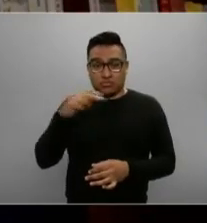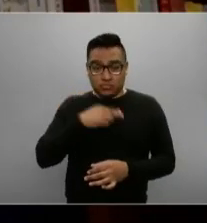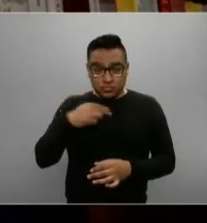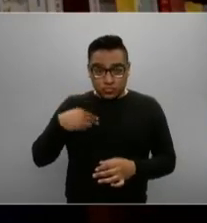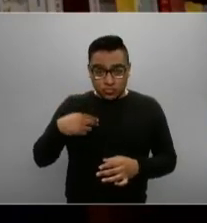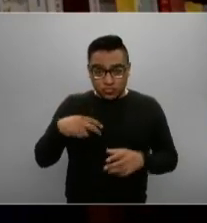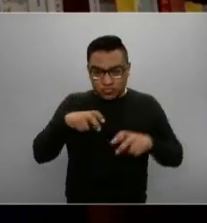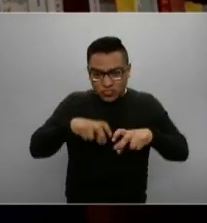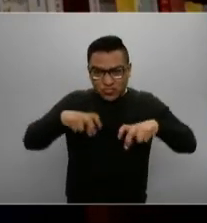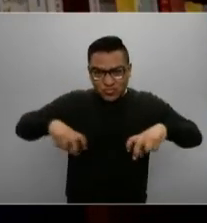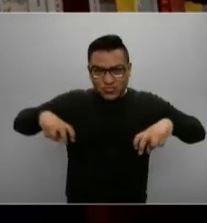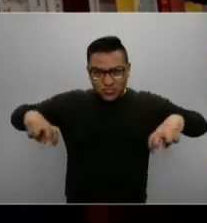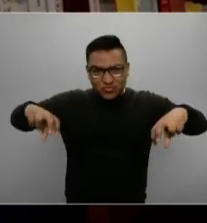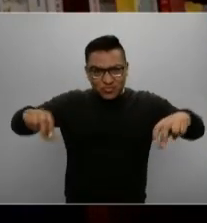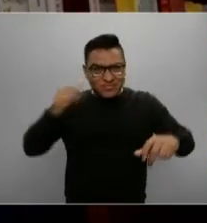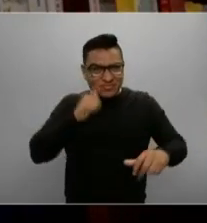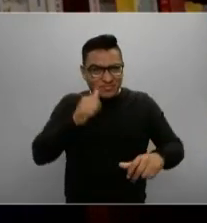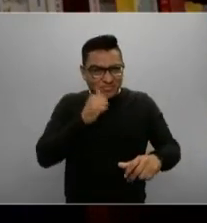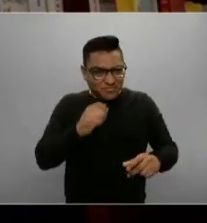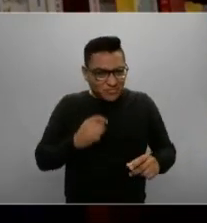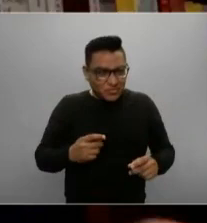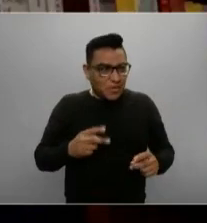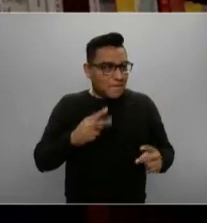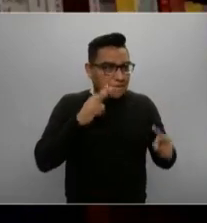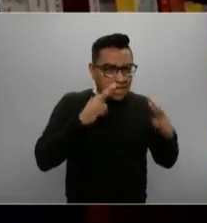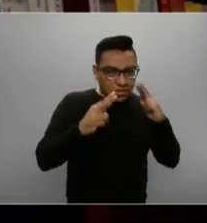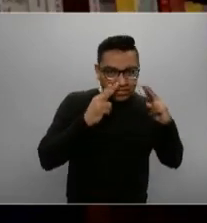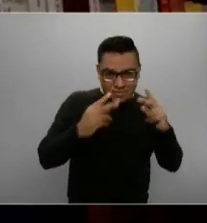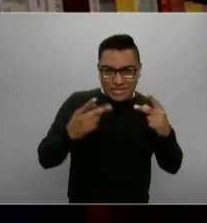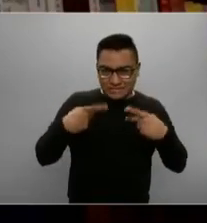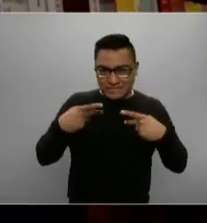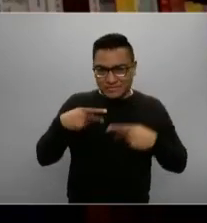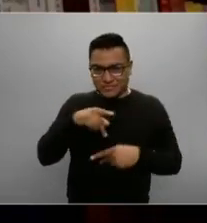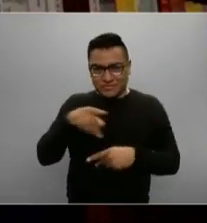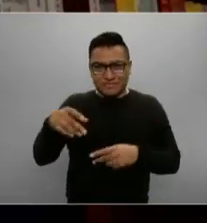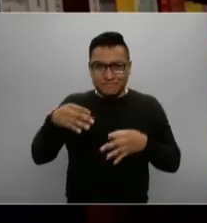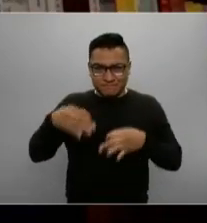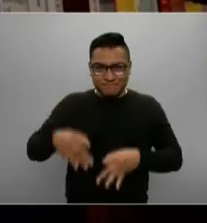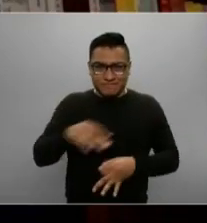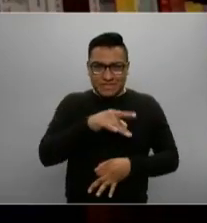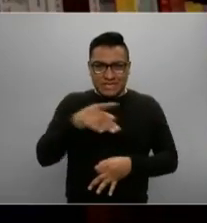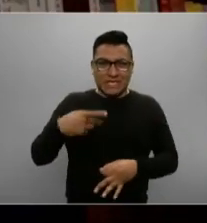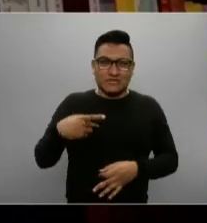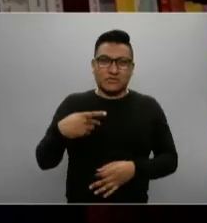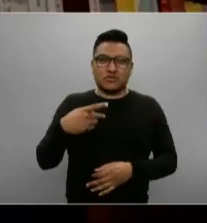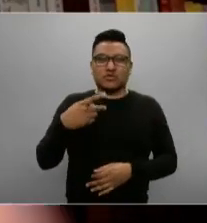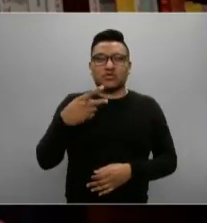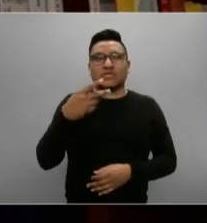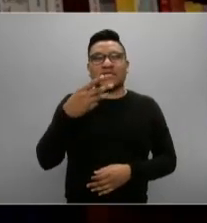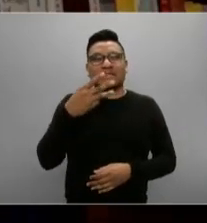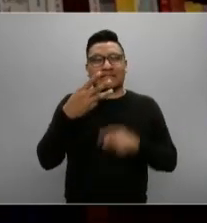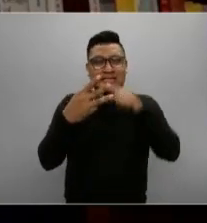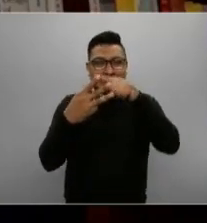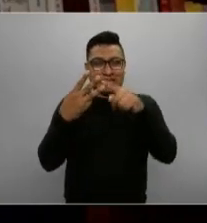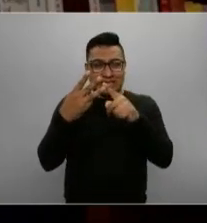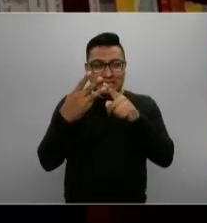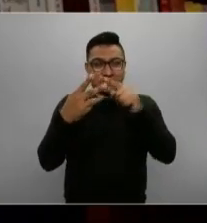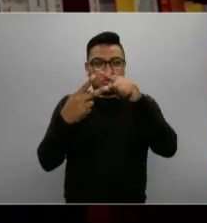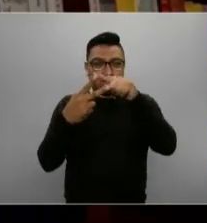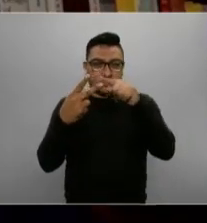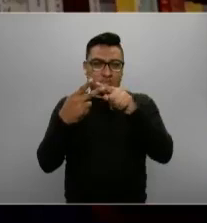quedado aprobado, porque habitualmente se requiere de una mayoría calificada, o de dos terceras partes de los países, 128